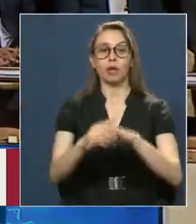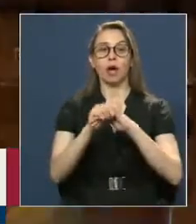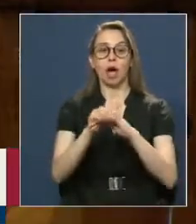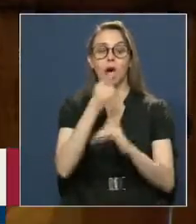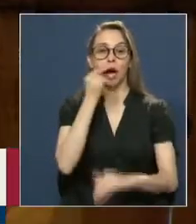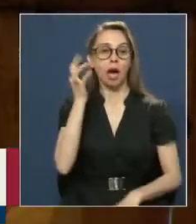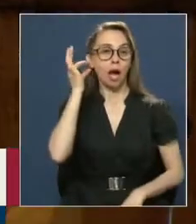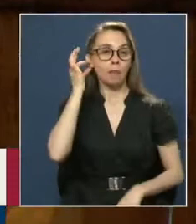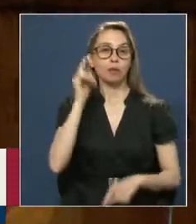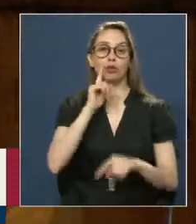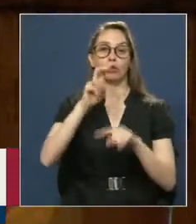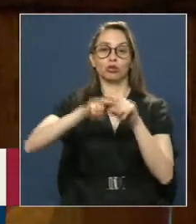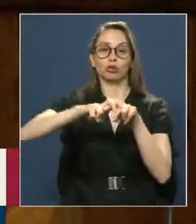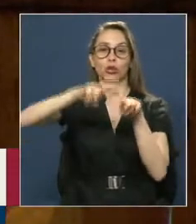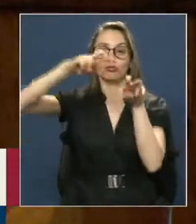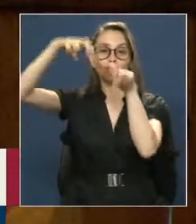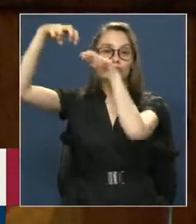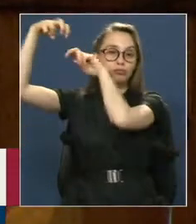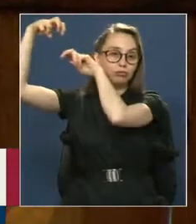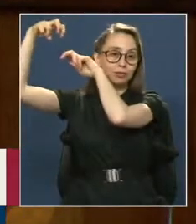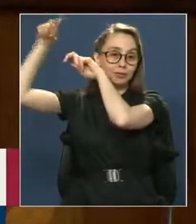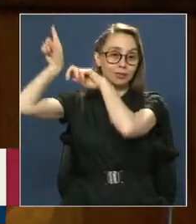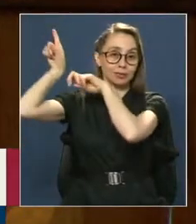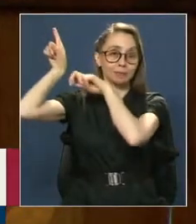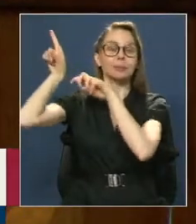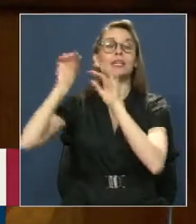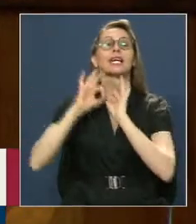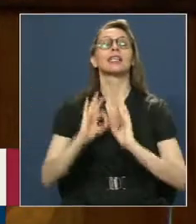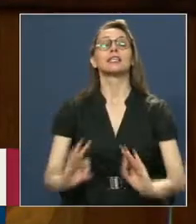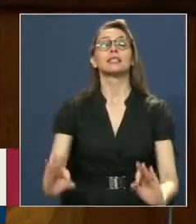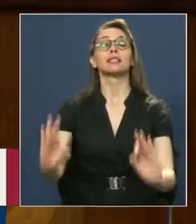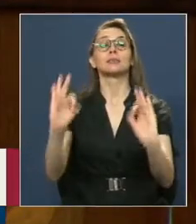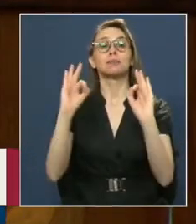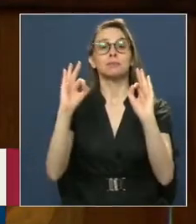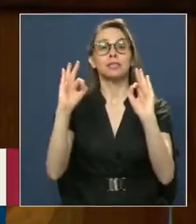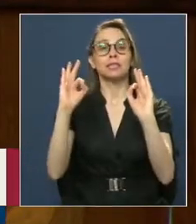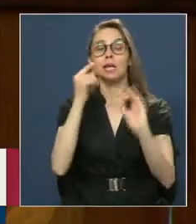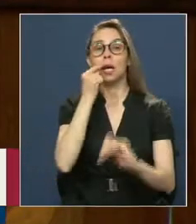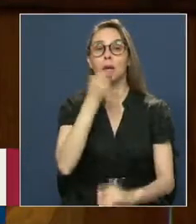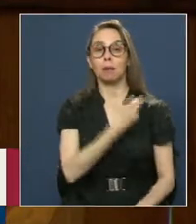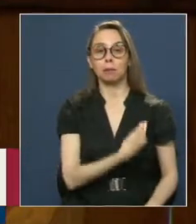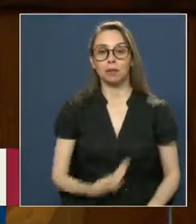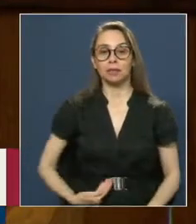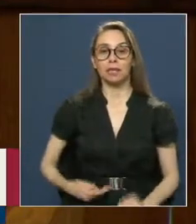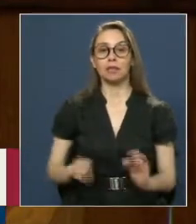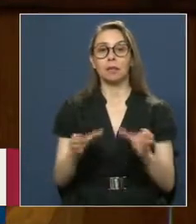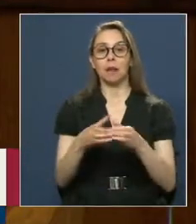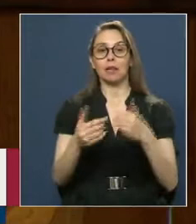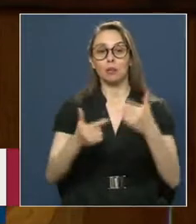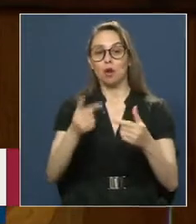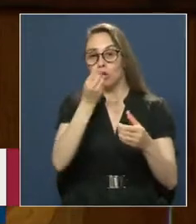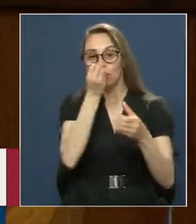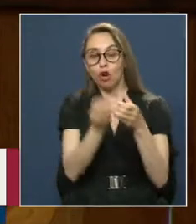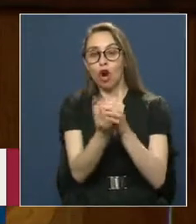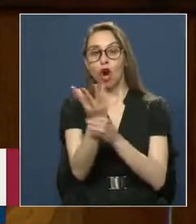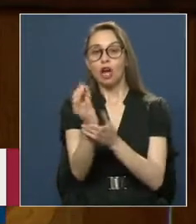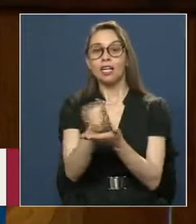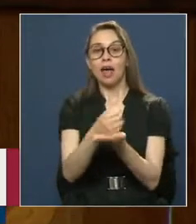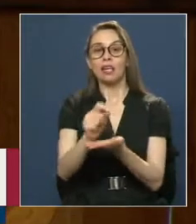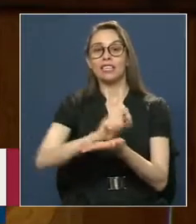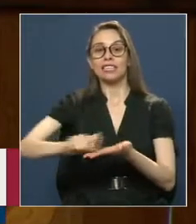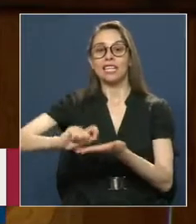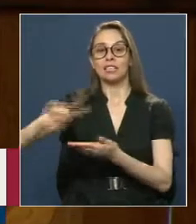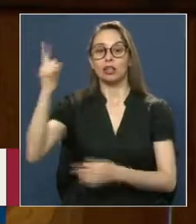que se encuentran en la tribuna Y en forma muy especial al presidente del Partido Radical y al secretario general